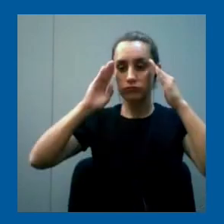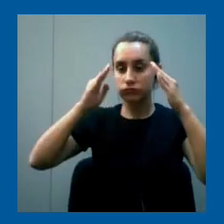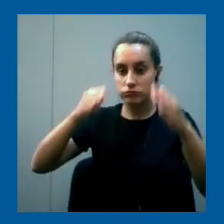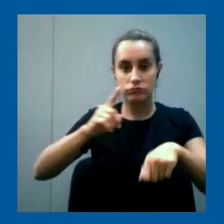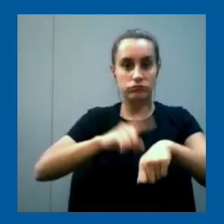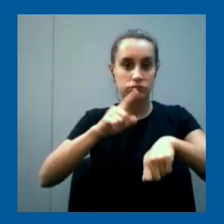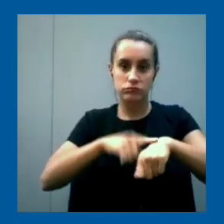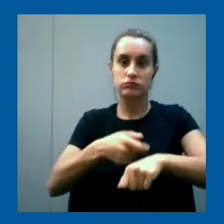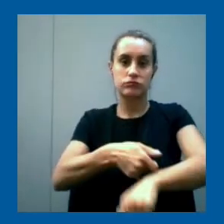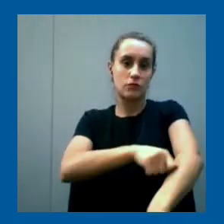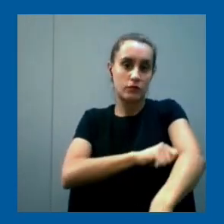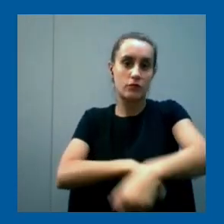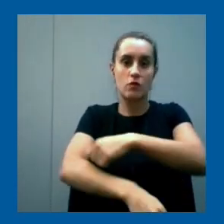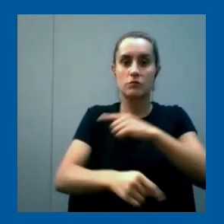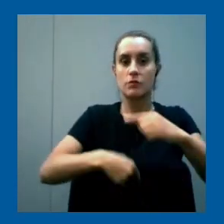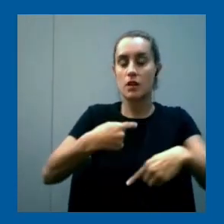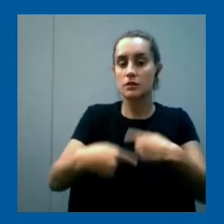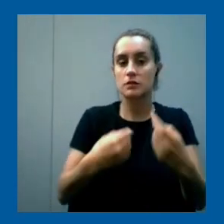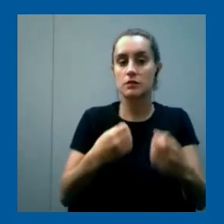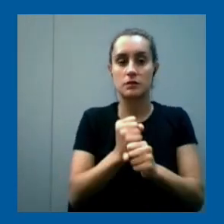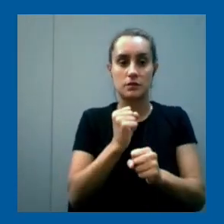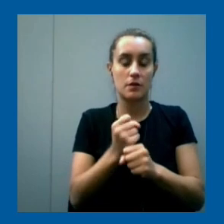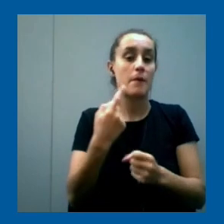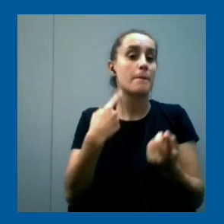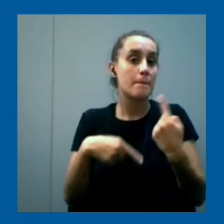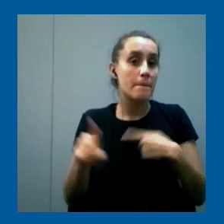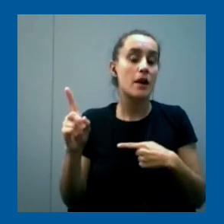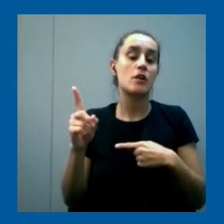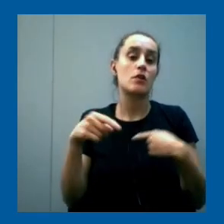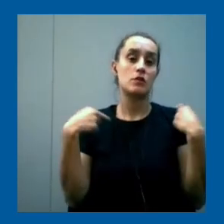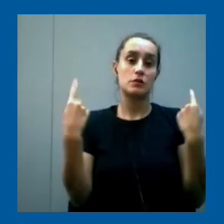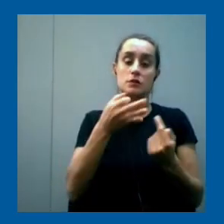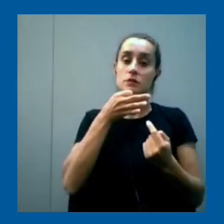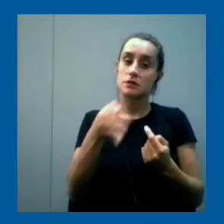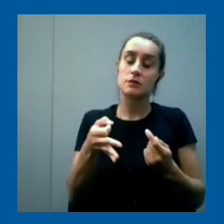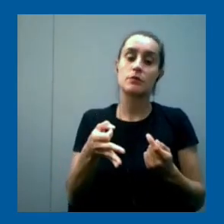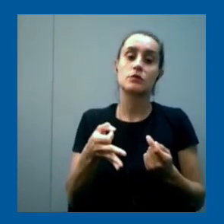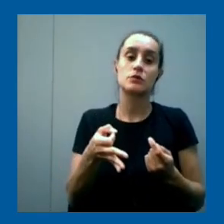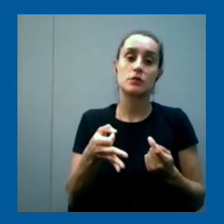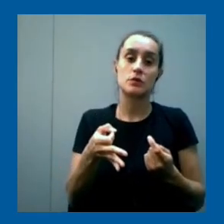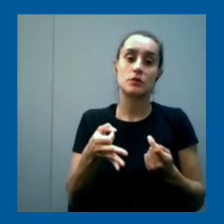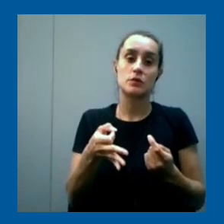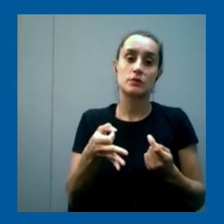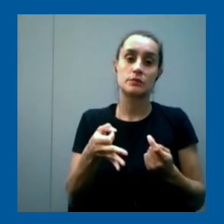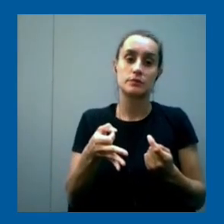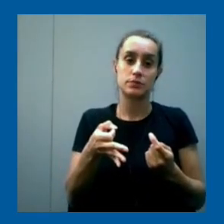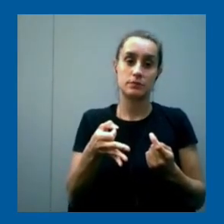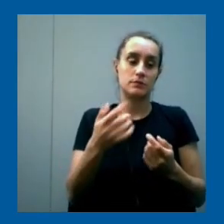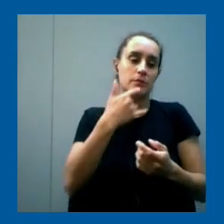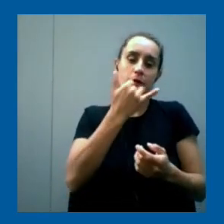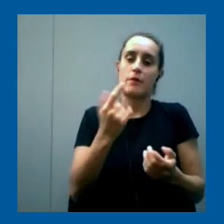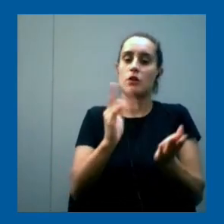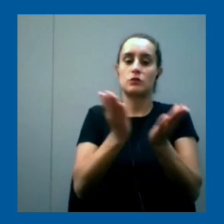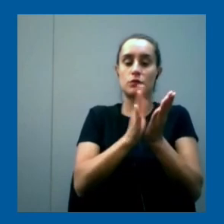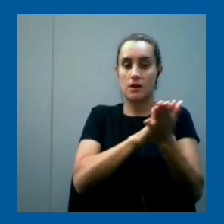a poder formarse. Pero insistimos en que vayan a, digamos, en el caso de que no estén estudiando, de